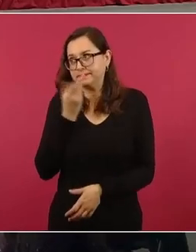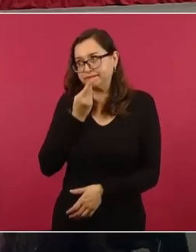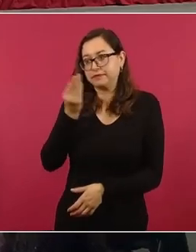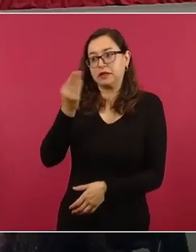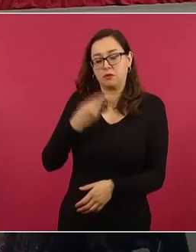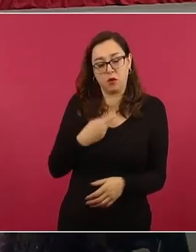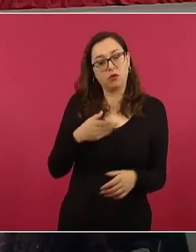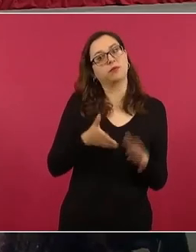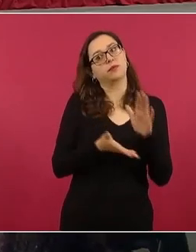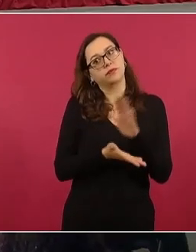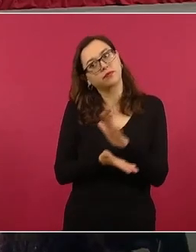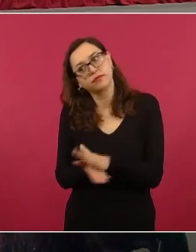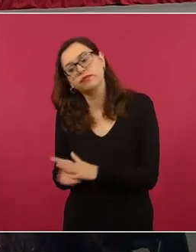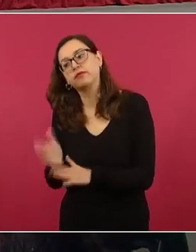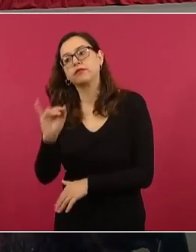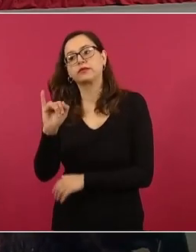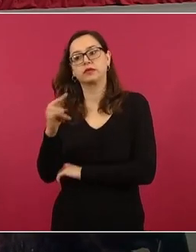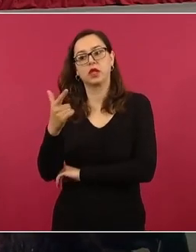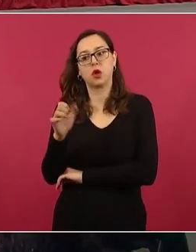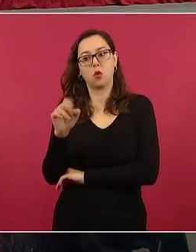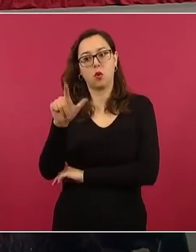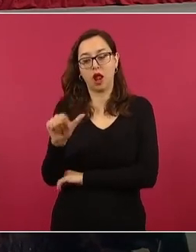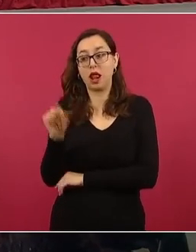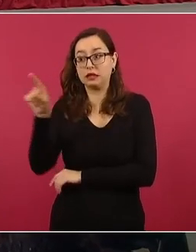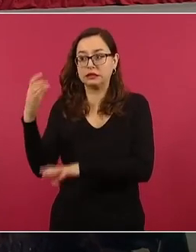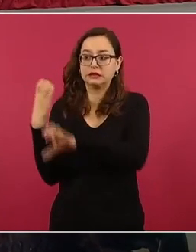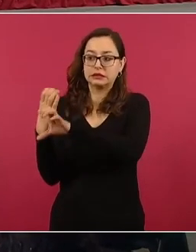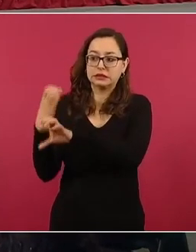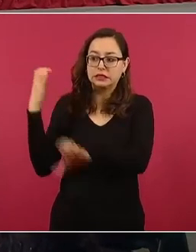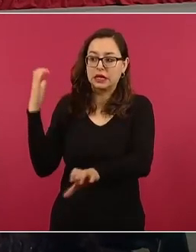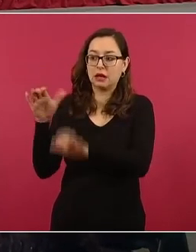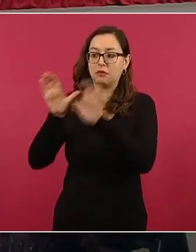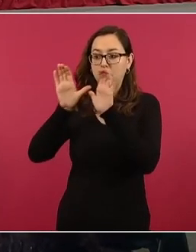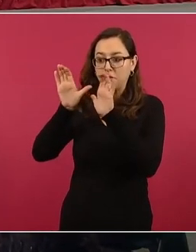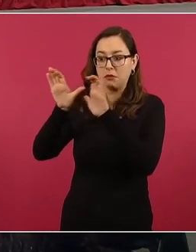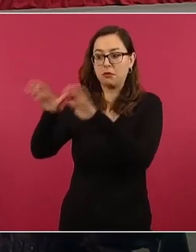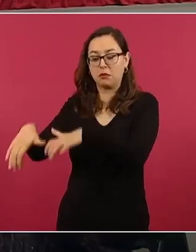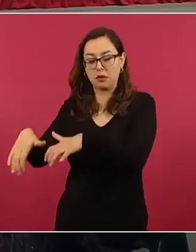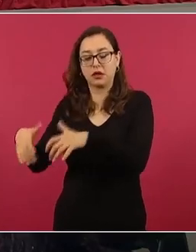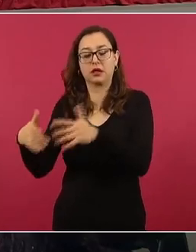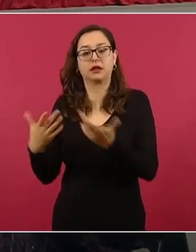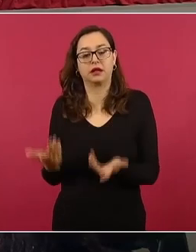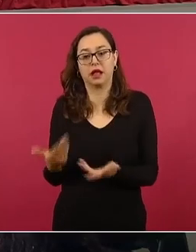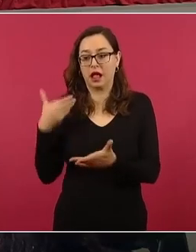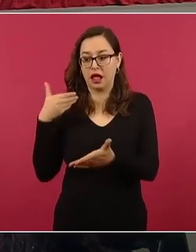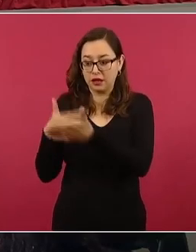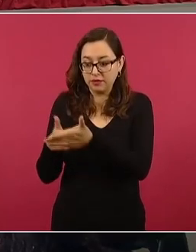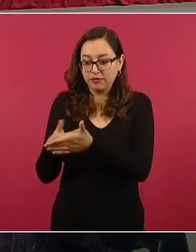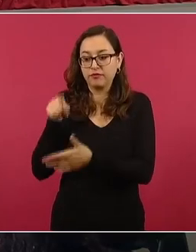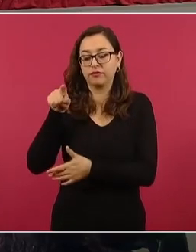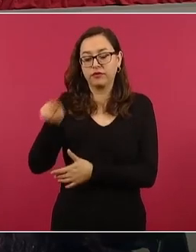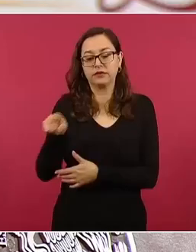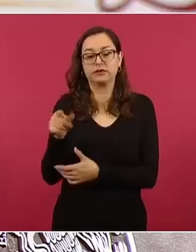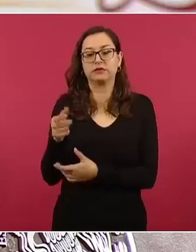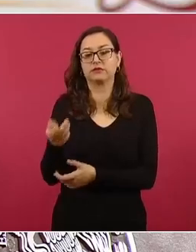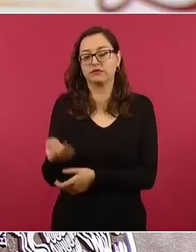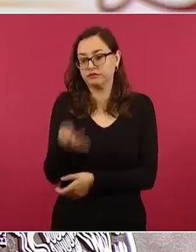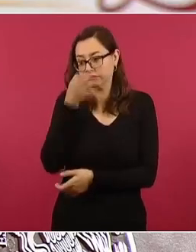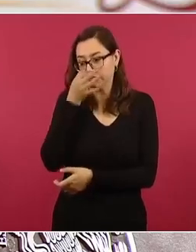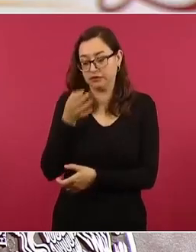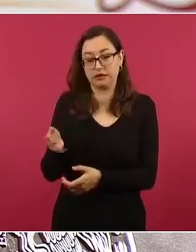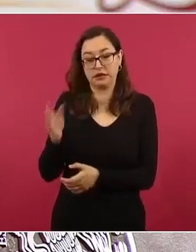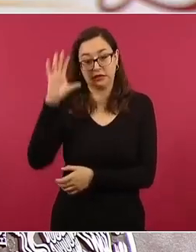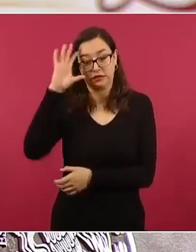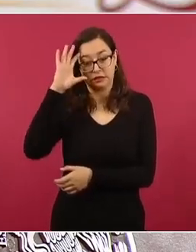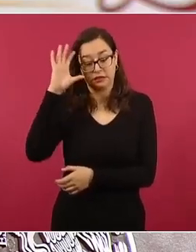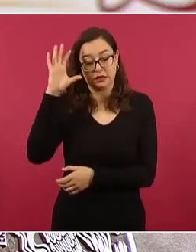traslado y llegada de los estudiantes a Iguala, a Rancho del Cura, a la caseta de cobro en la salida a Cuernavaca